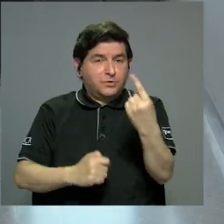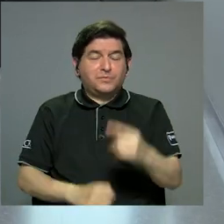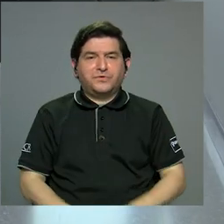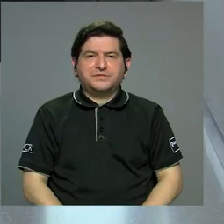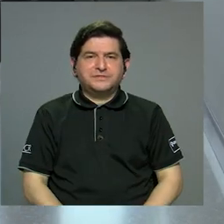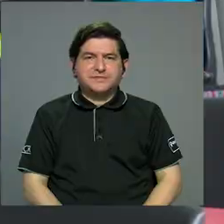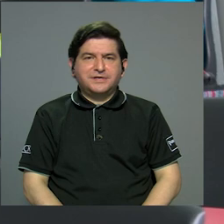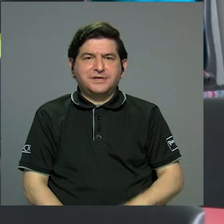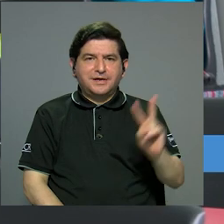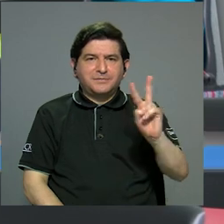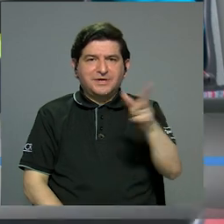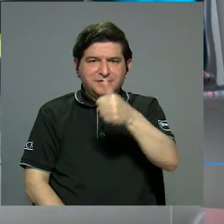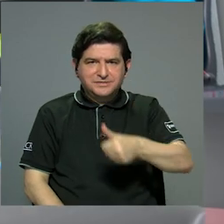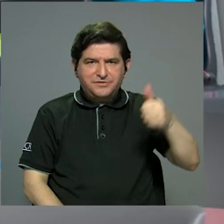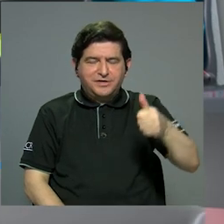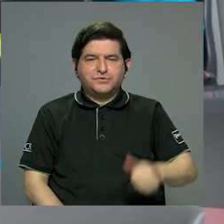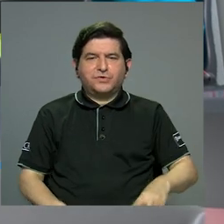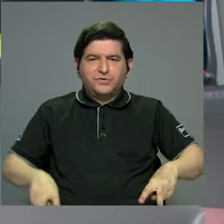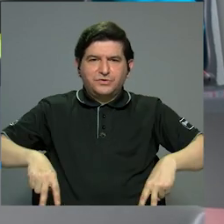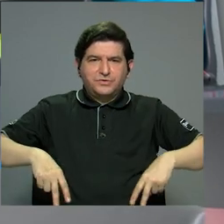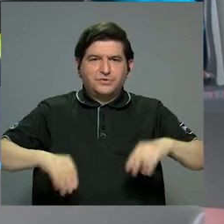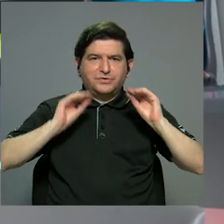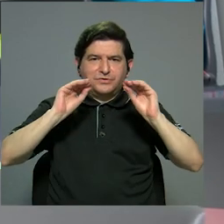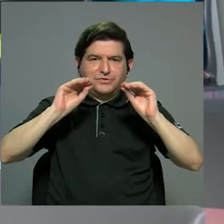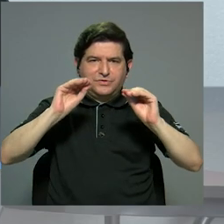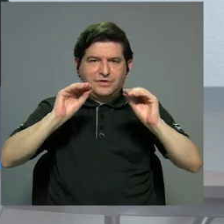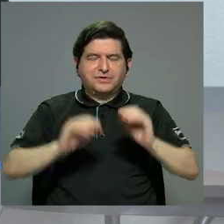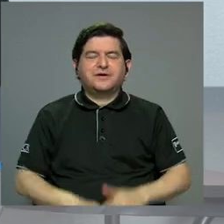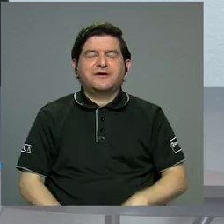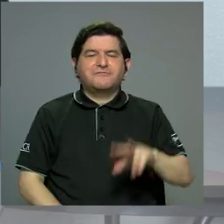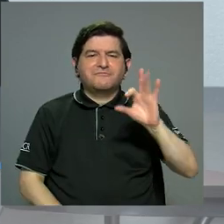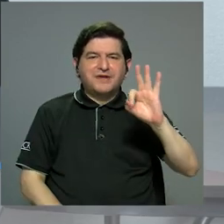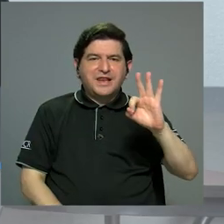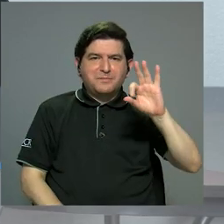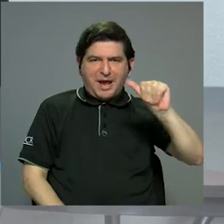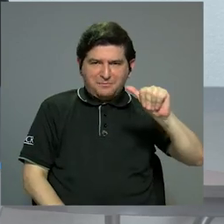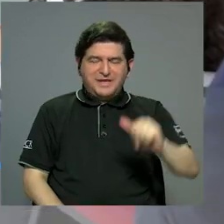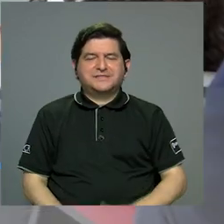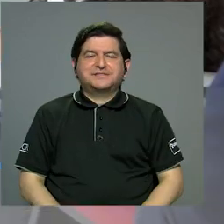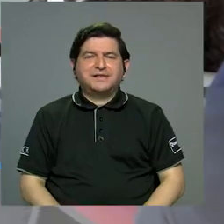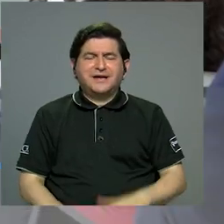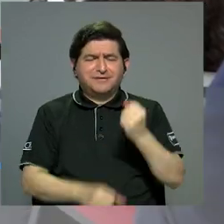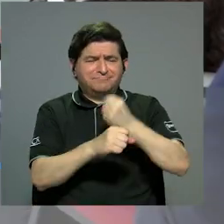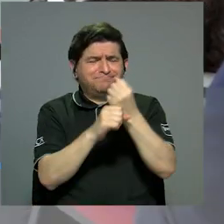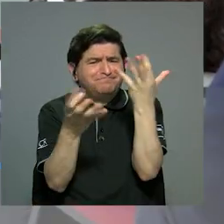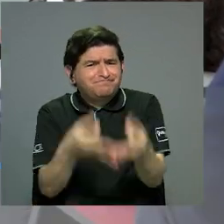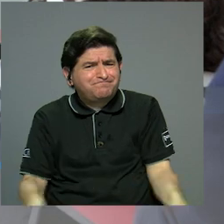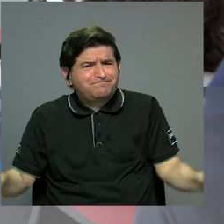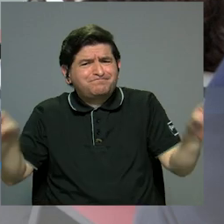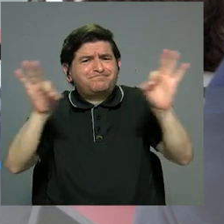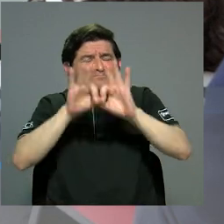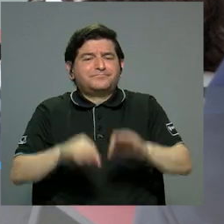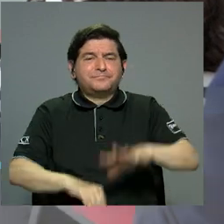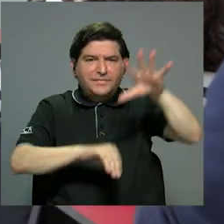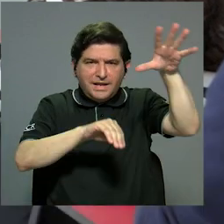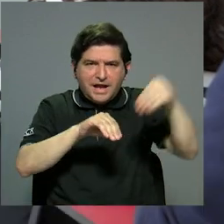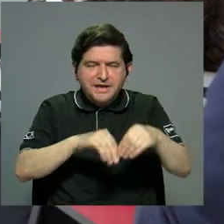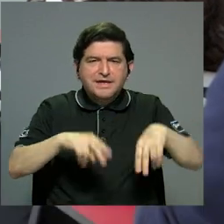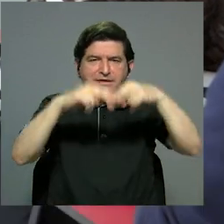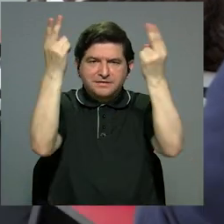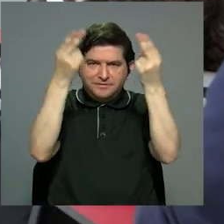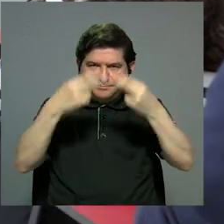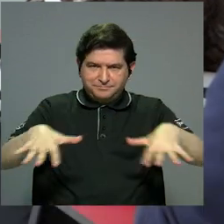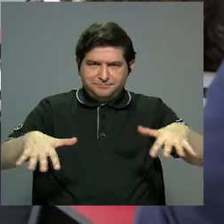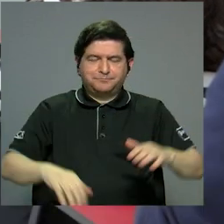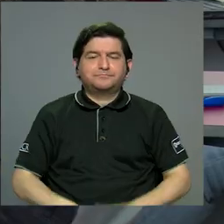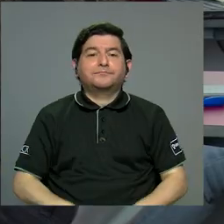lo mencionó recientemente en una entrevista el vicerector de docencia, Felipe Alpizar, se han realizado esfuerzos importantes para incorporar la